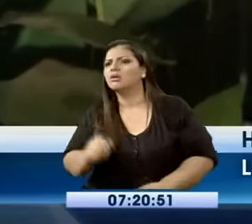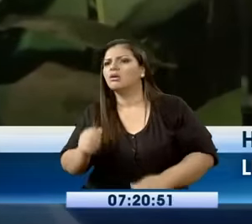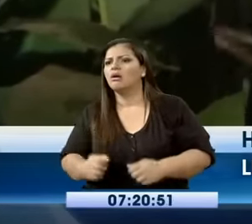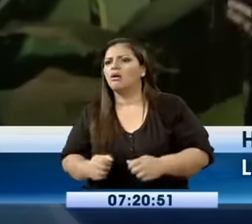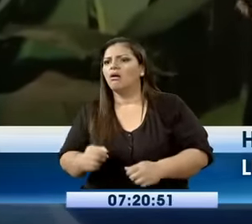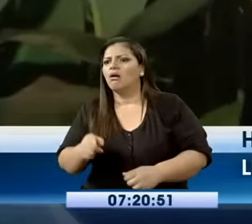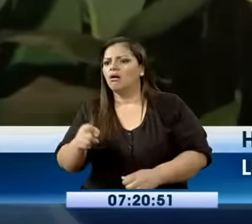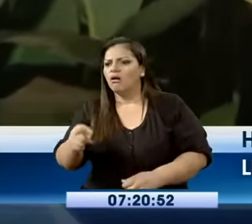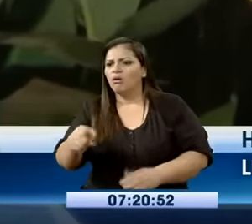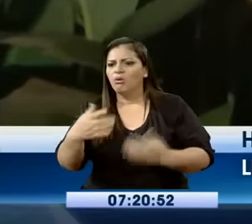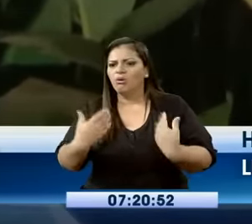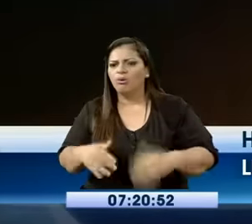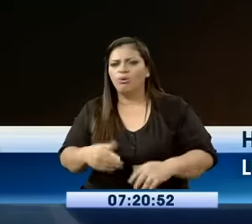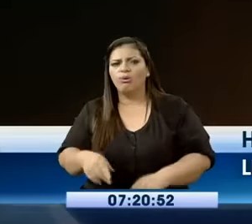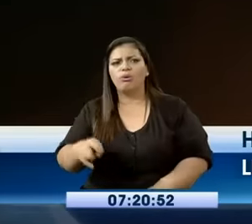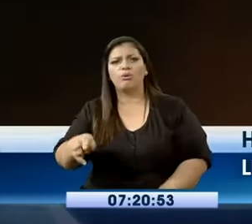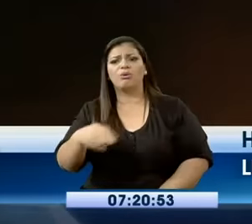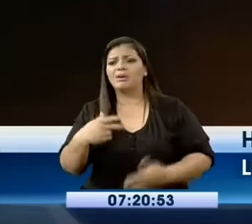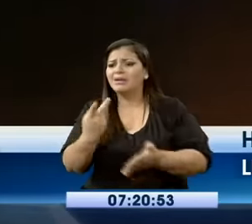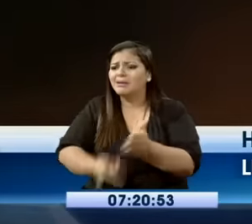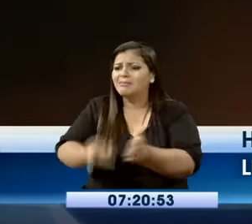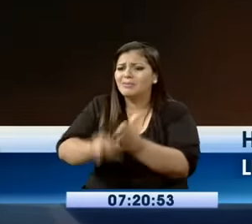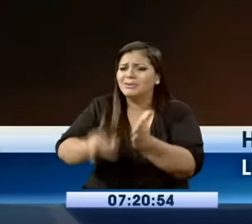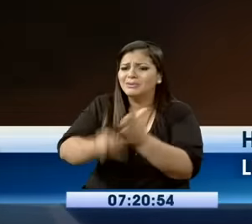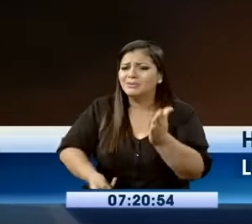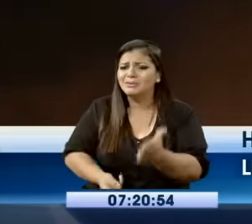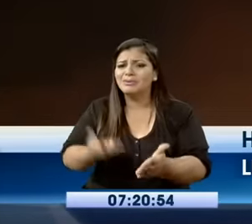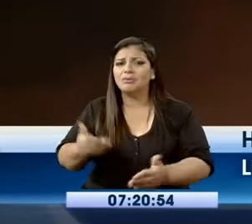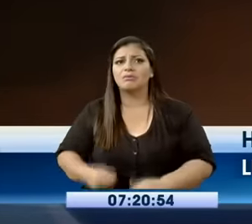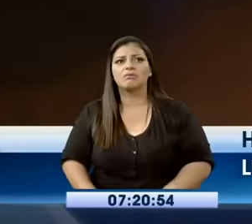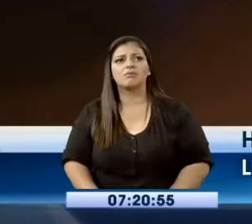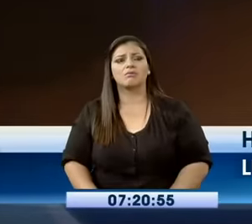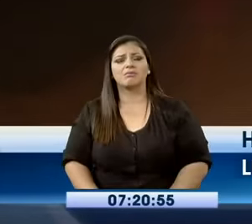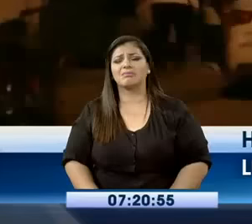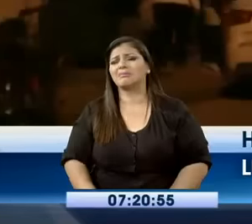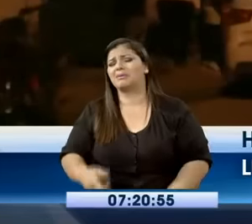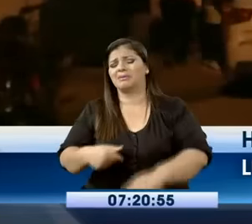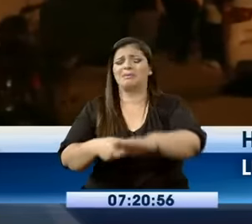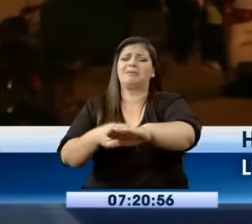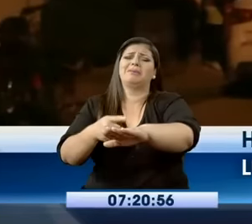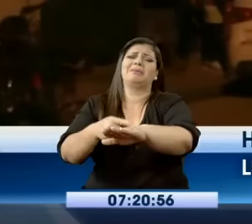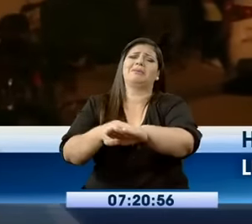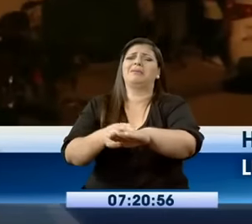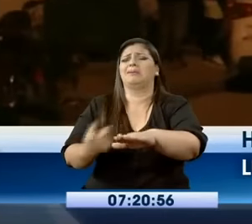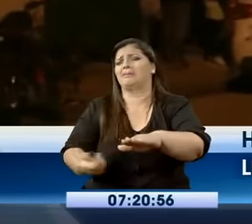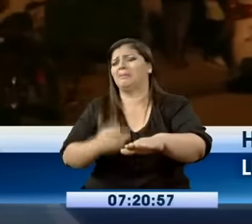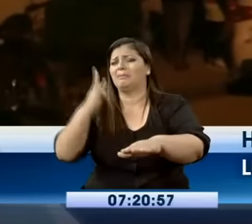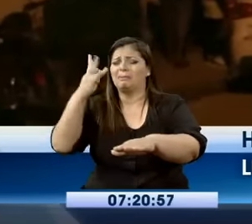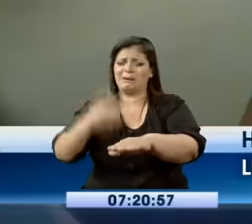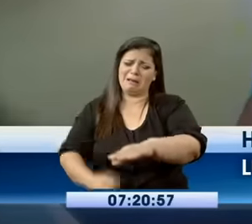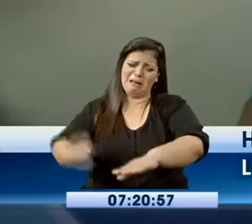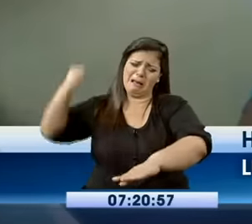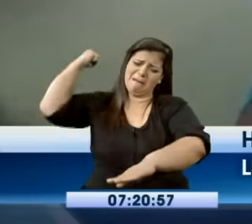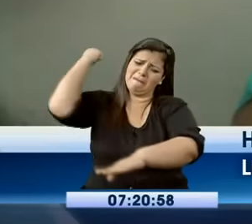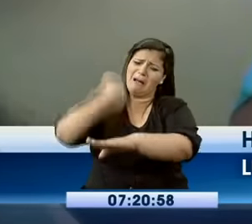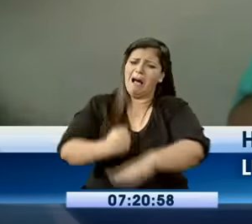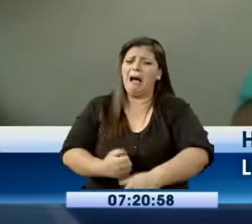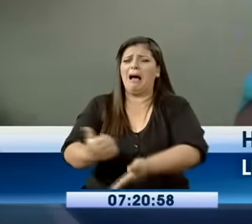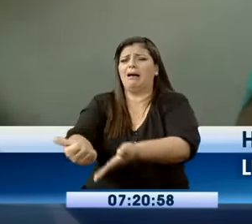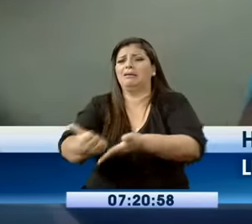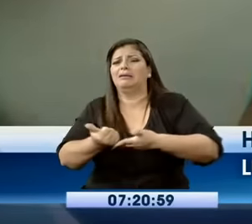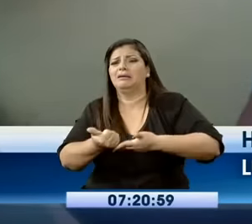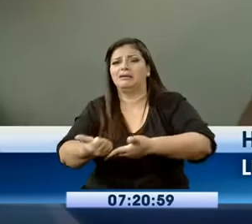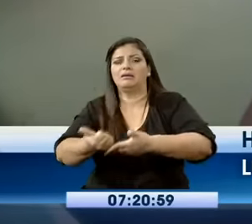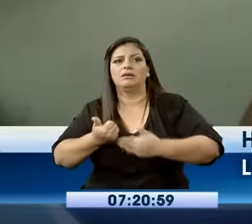mío, vecina, ayúdame, ayúdame. Yo le digo, vecina, ¿qué le pasó? Dice, mire lo que me hizo, vecina, auxilio, auxilio. Y